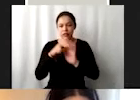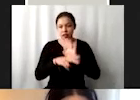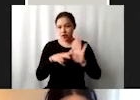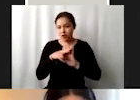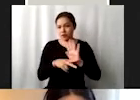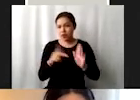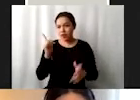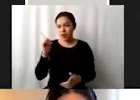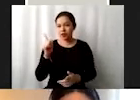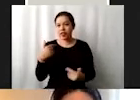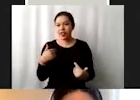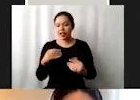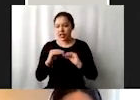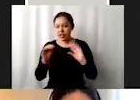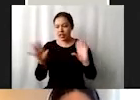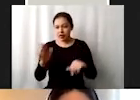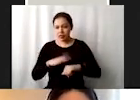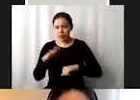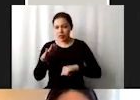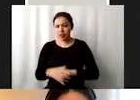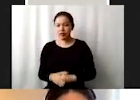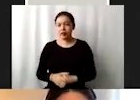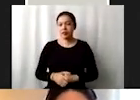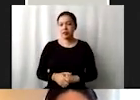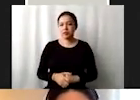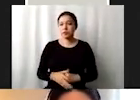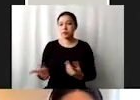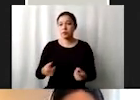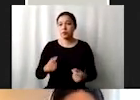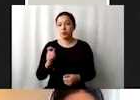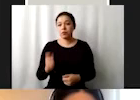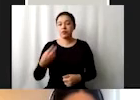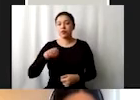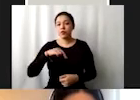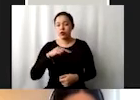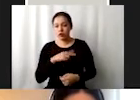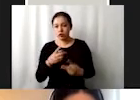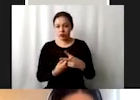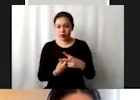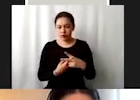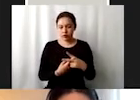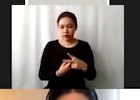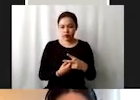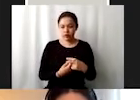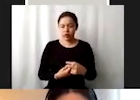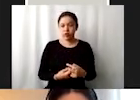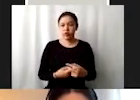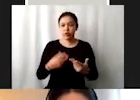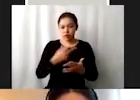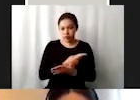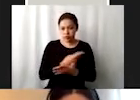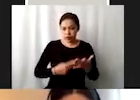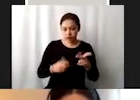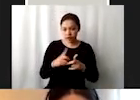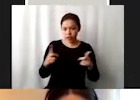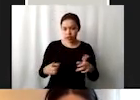Es básicamente que al momento en que nosotros emprendemos un programa de desarrollo,